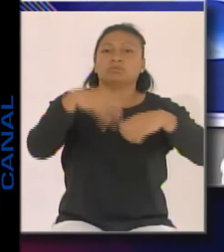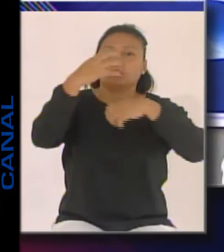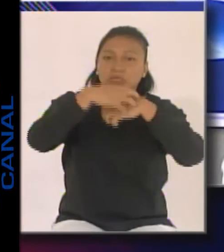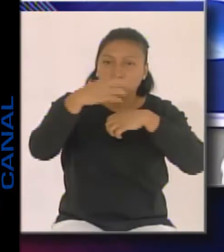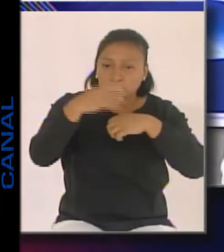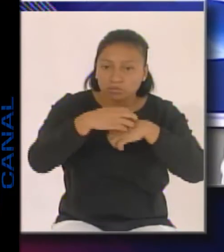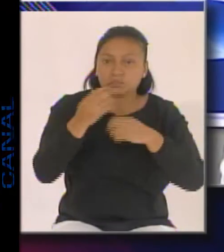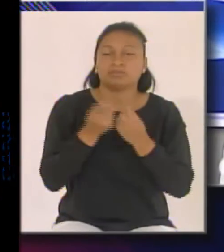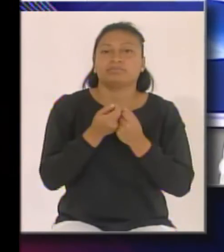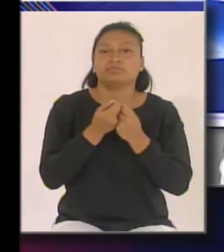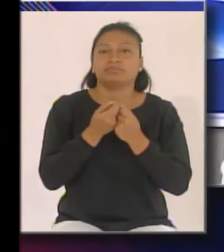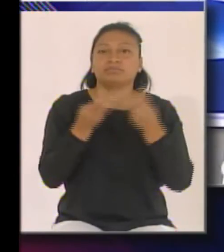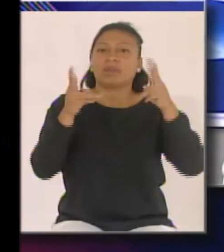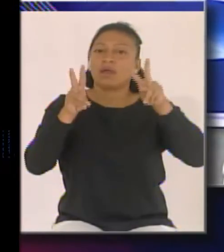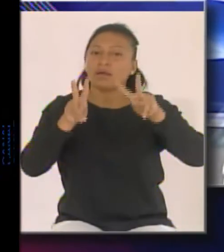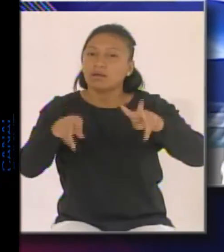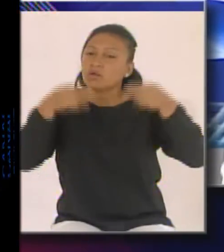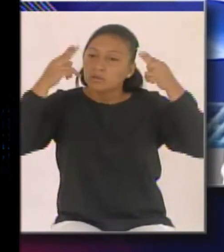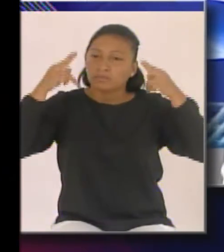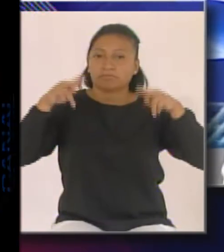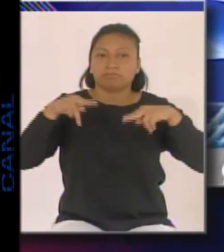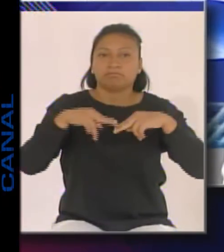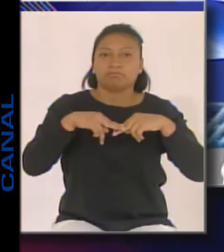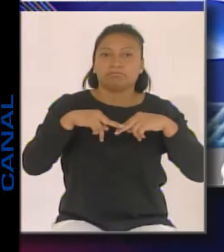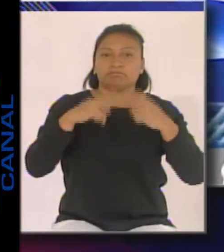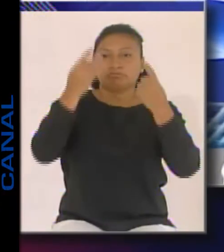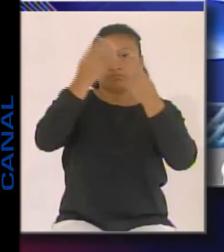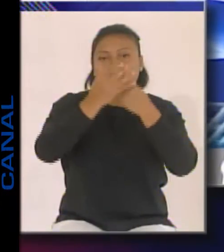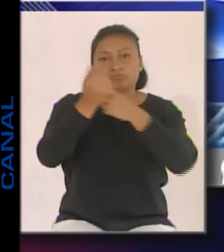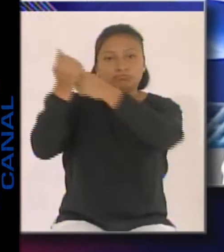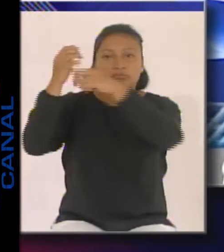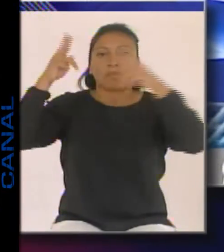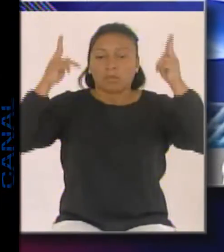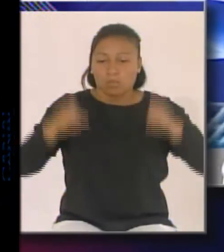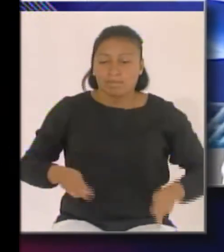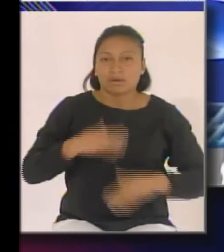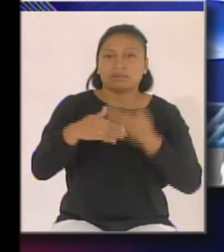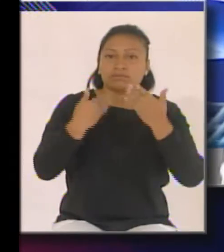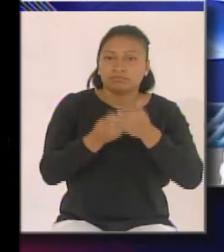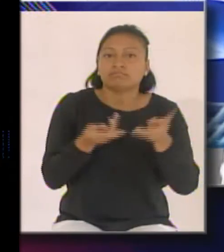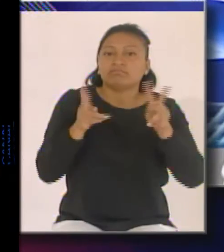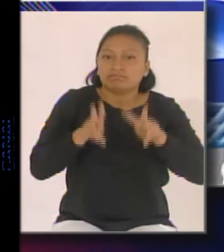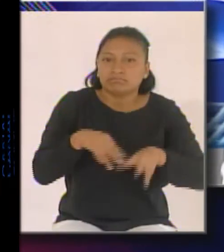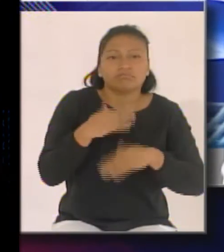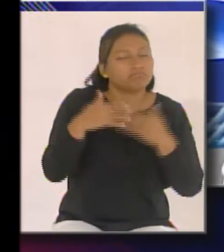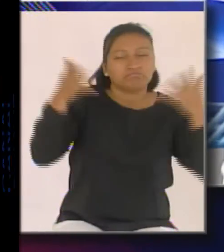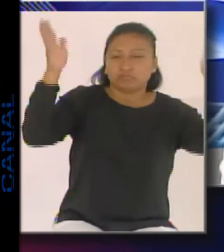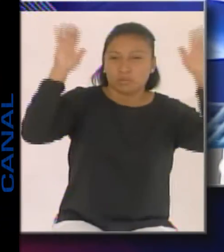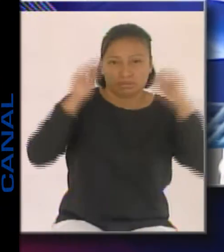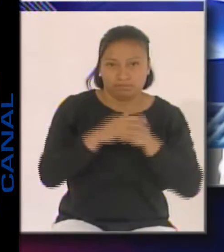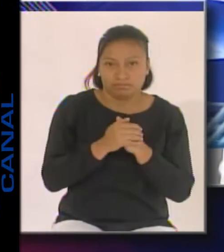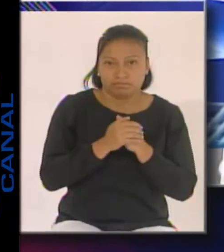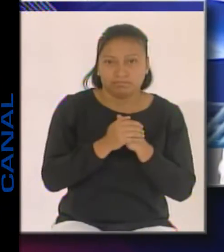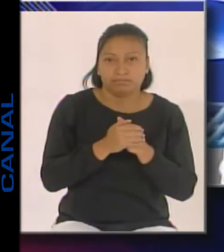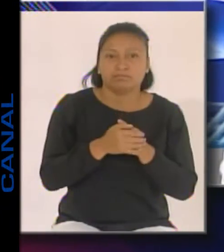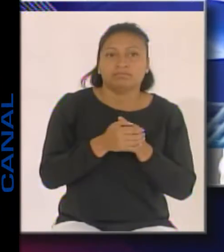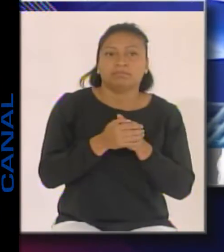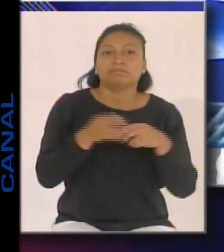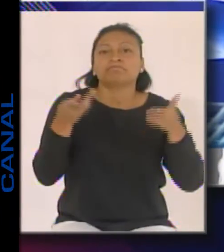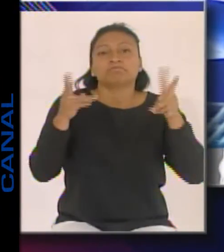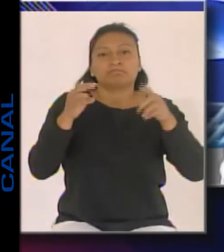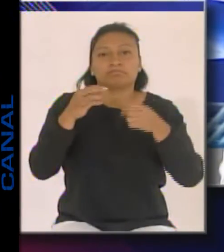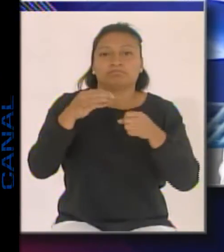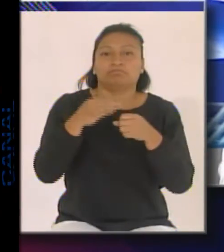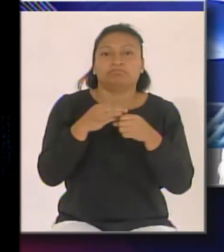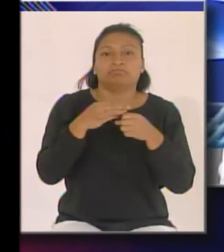y su Mesa de Movilidad Humana, Jaias, Asilunaxis, ACNUR, entre otros, y que queremos darle una visión